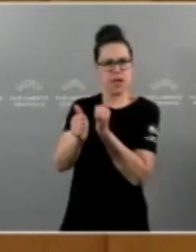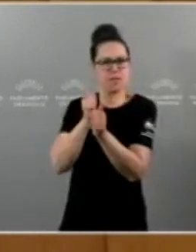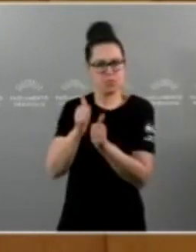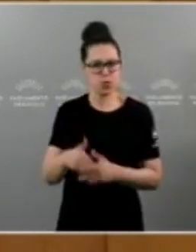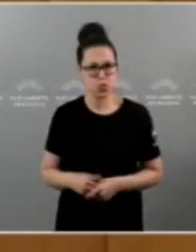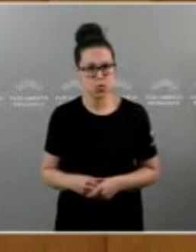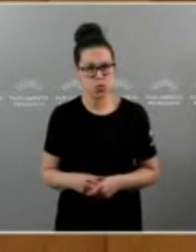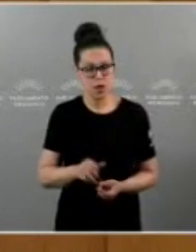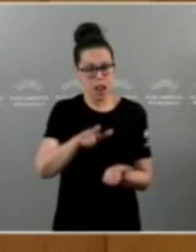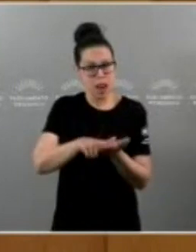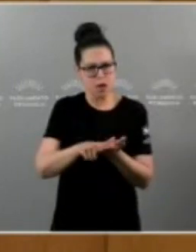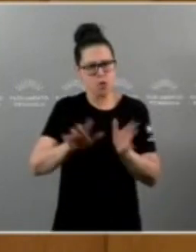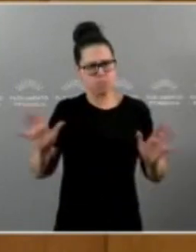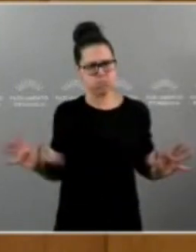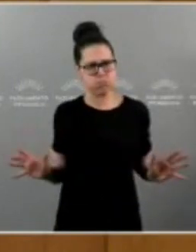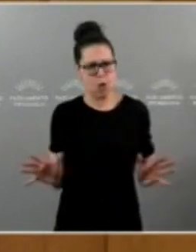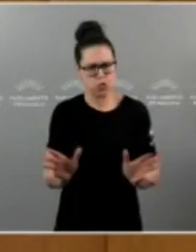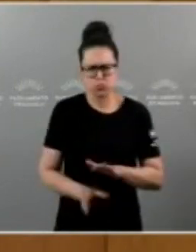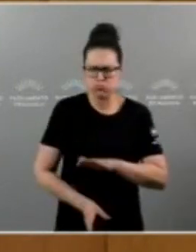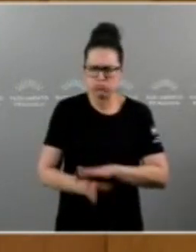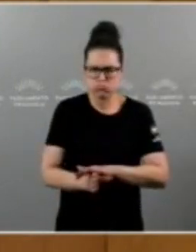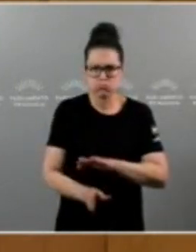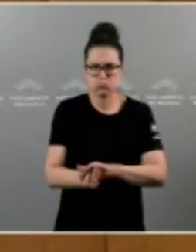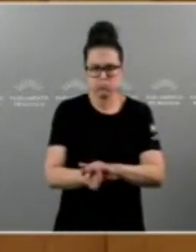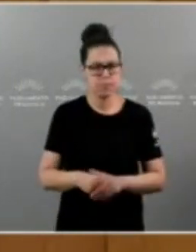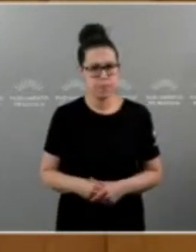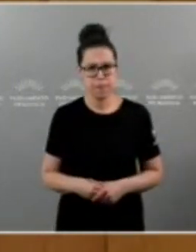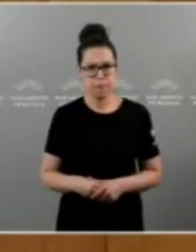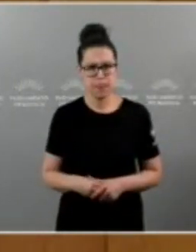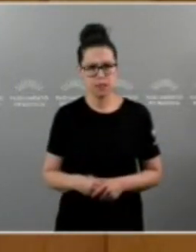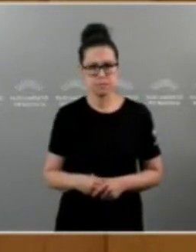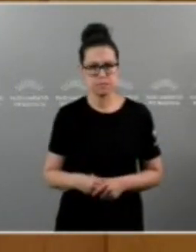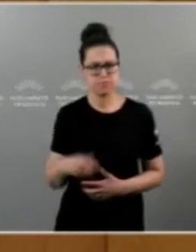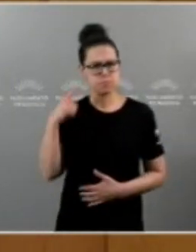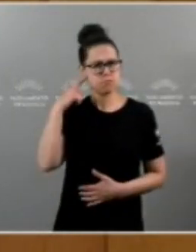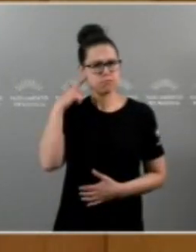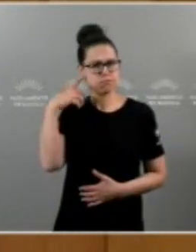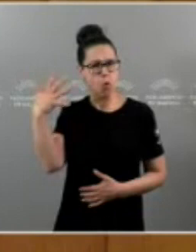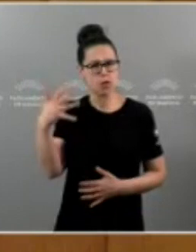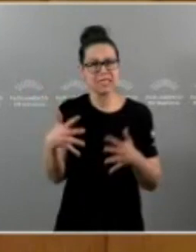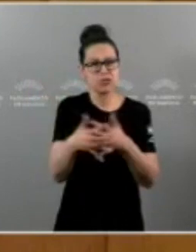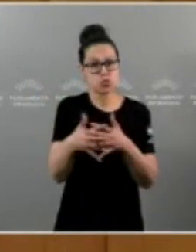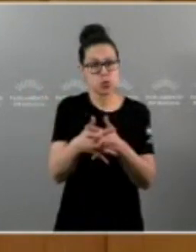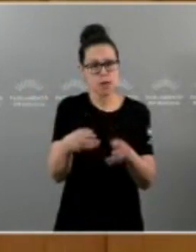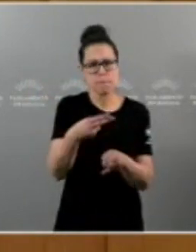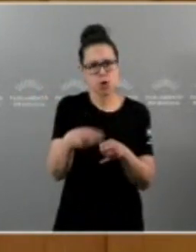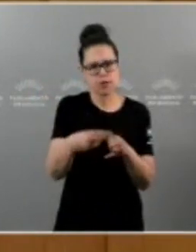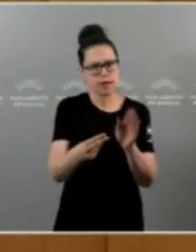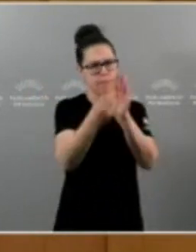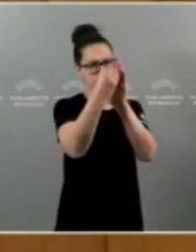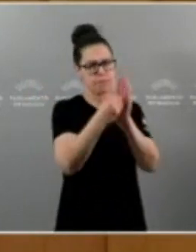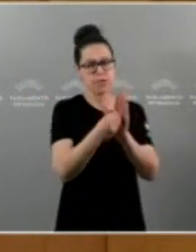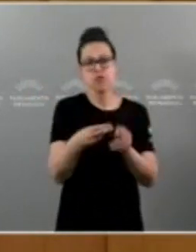impulsando con ainda máis énfase. E así vai quedar reflectido con maior peso na estrutura política, a nosa política